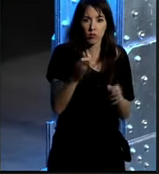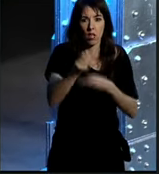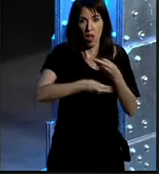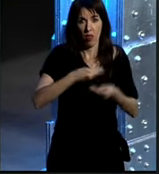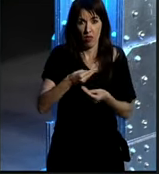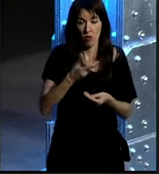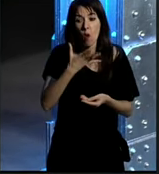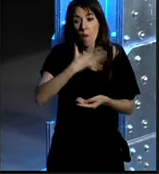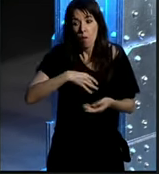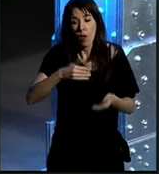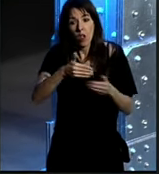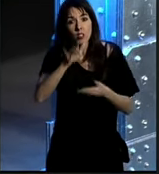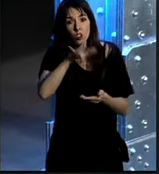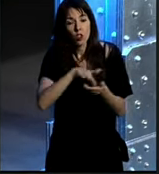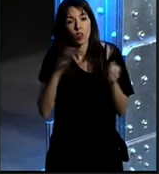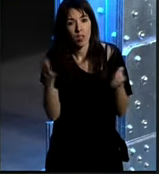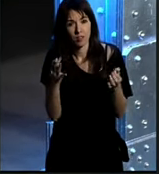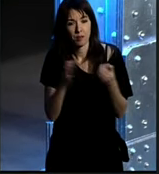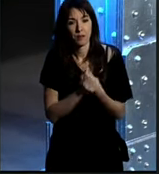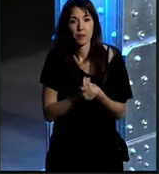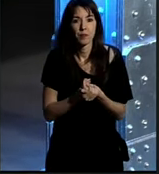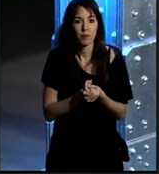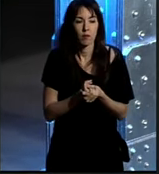hacerlo lo que sí posiblemente ocurra es que